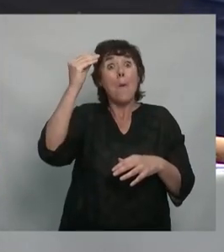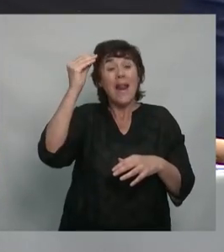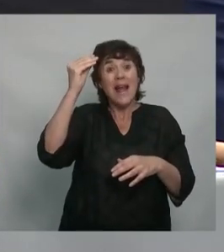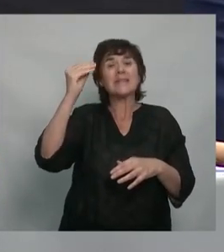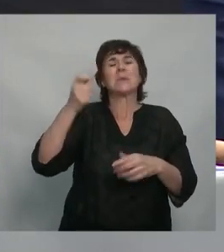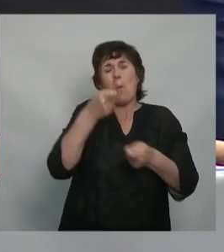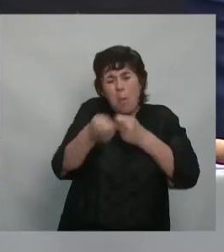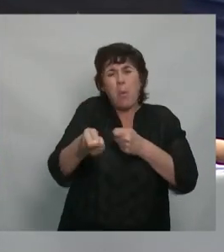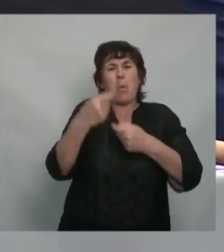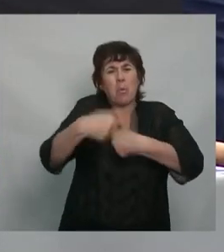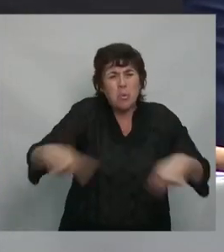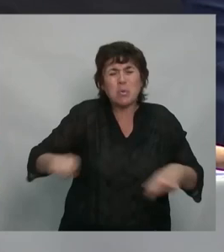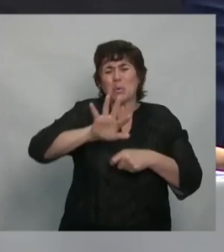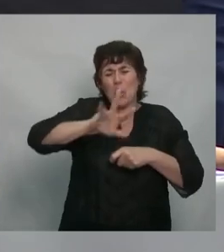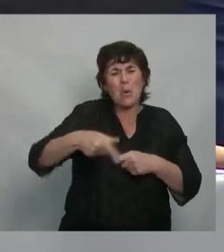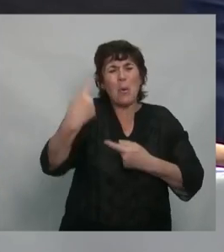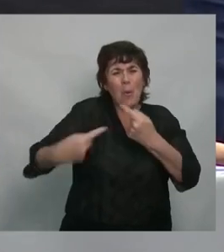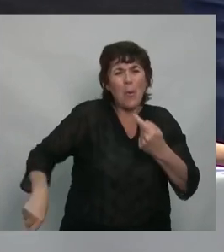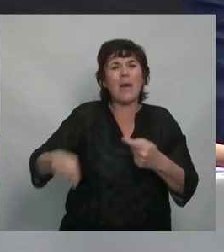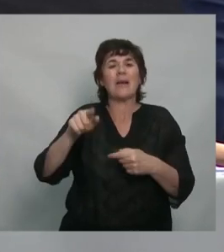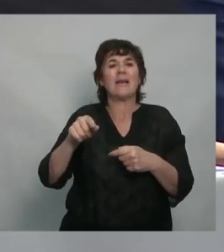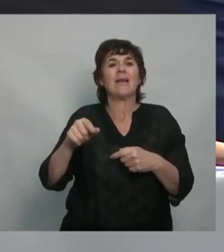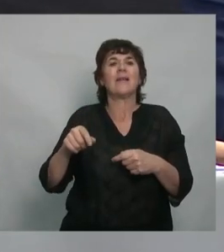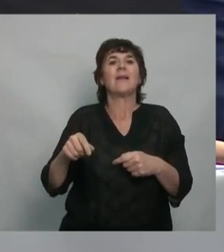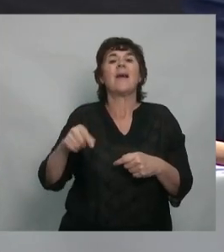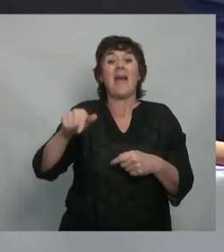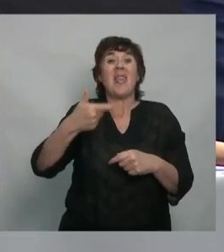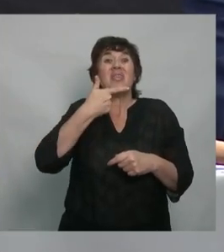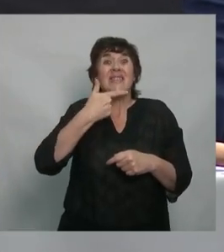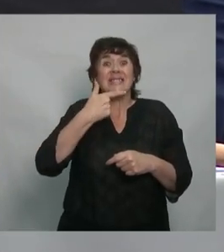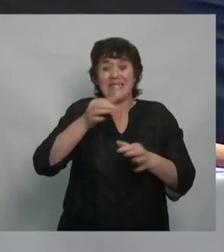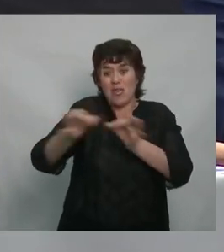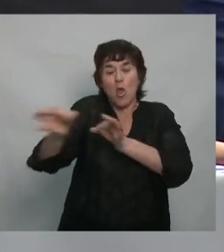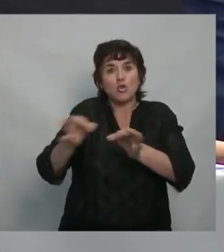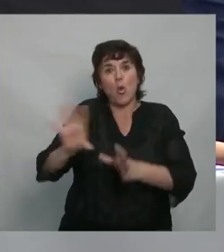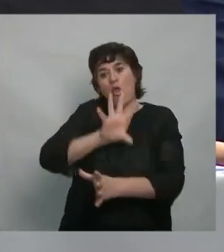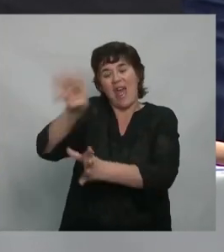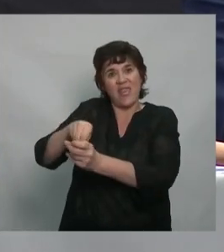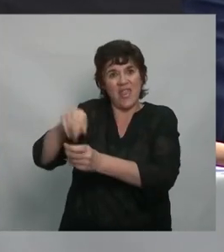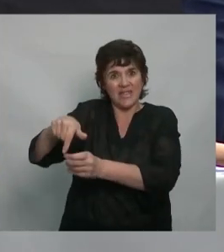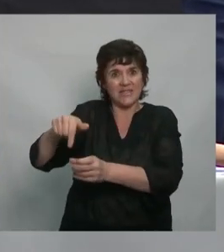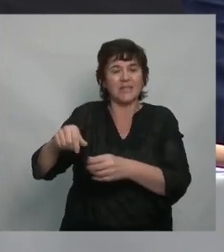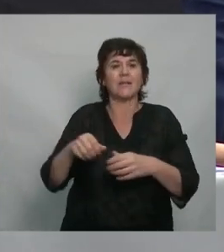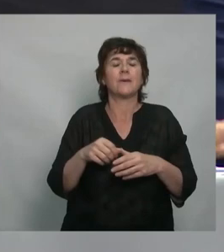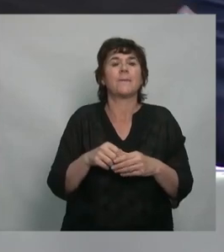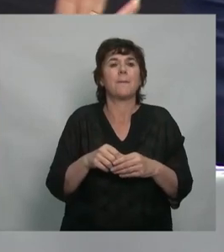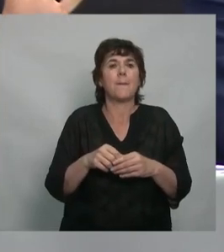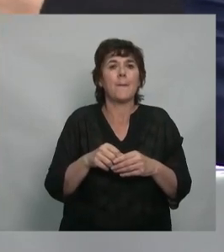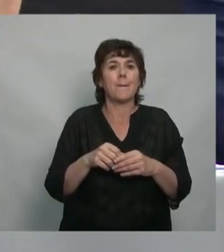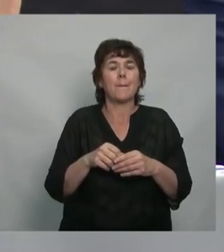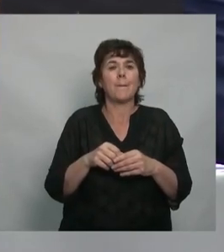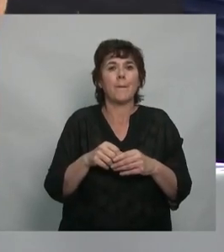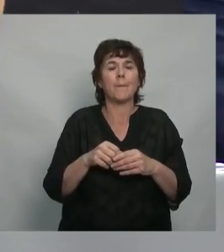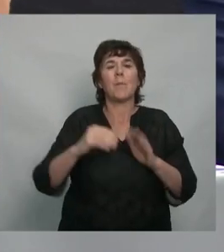tenemos una sola ciudad incluida en el ranking de las ciudades más violentas.